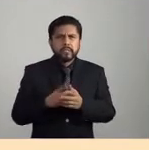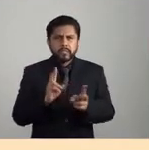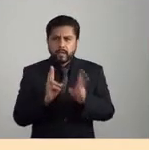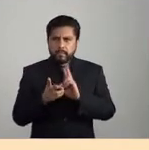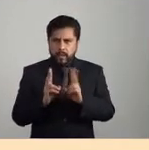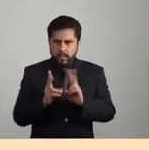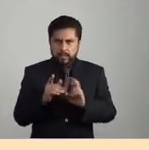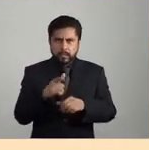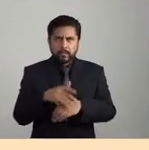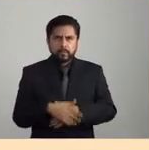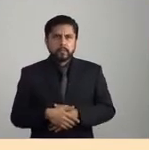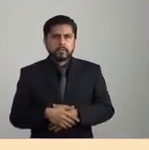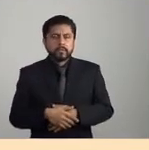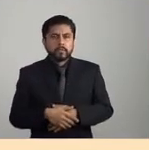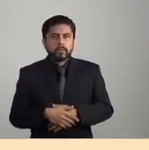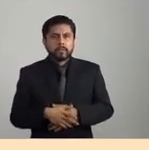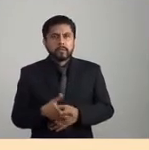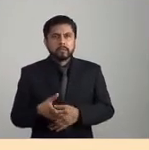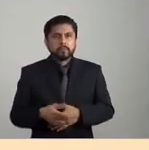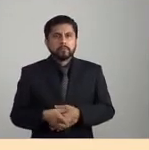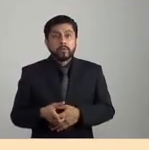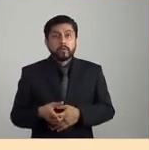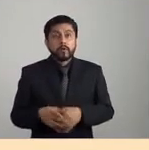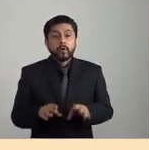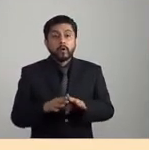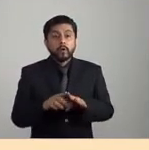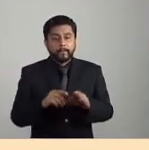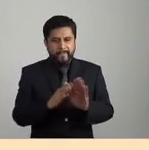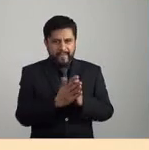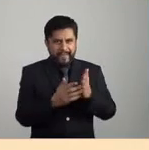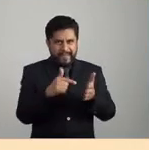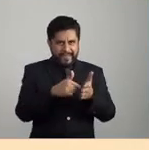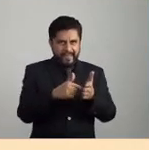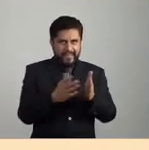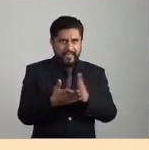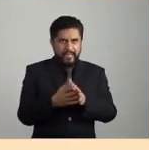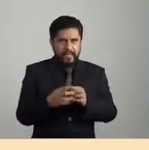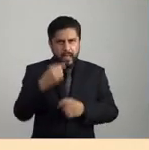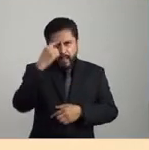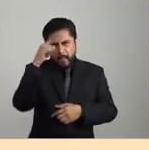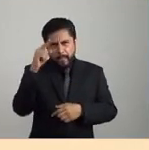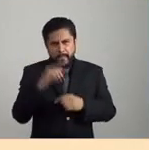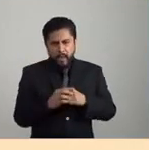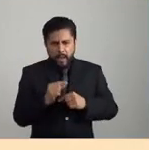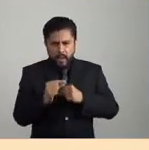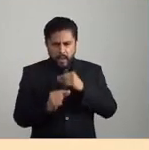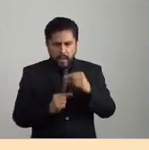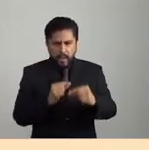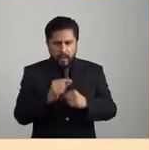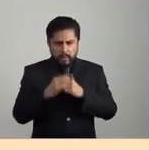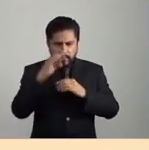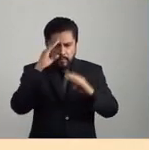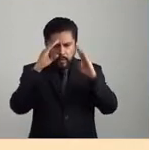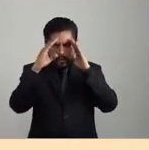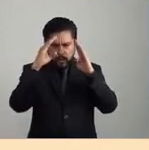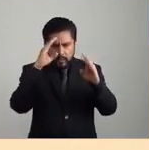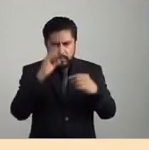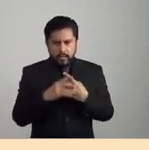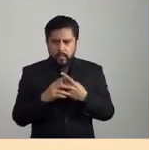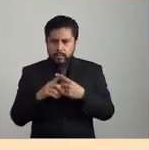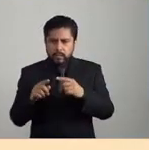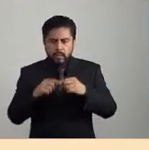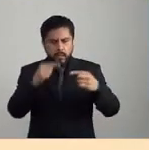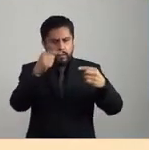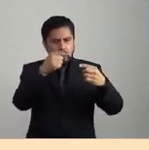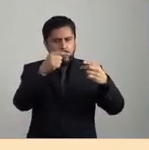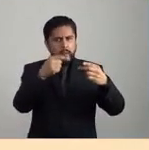convocada por Traficantes de Sueños precisamente para ir pensando algunas de estas claves,